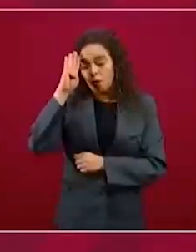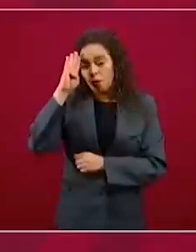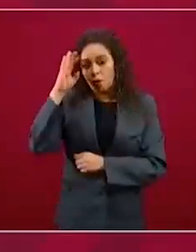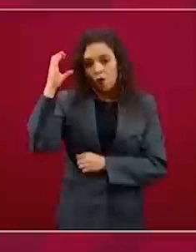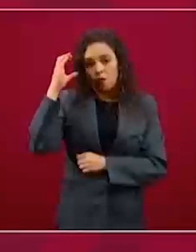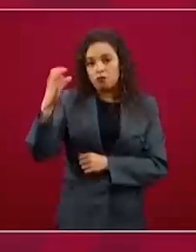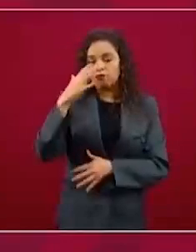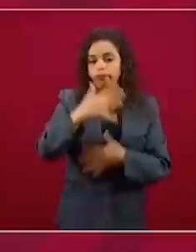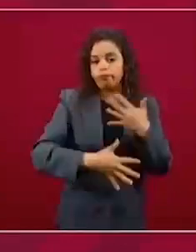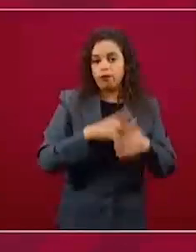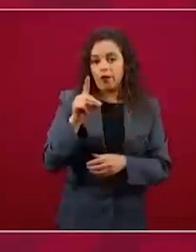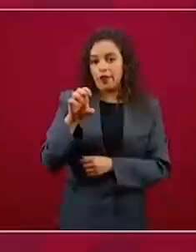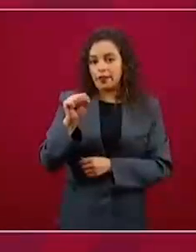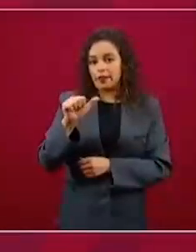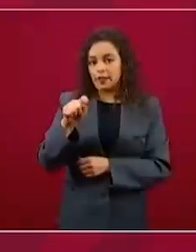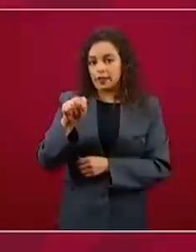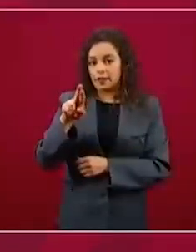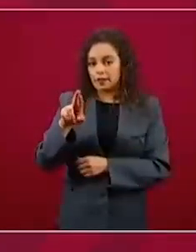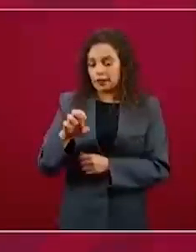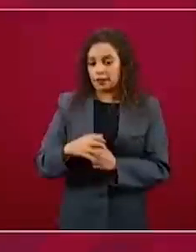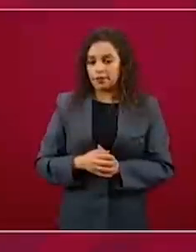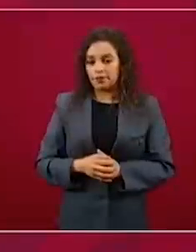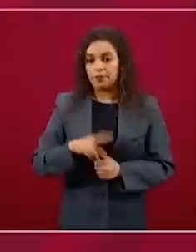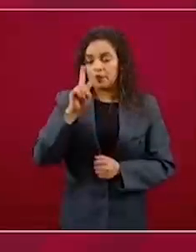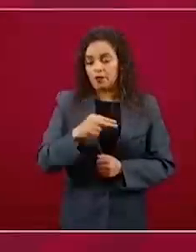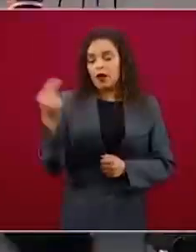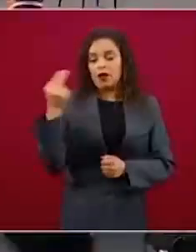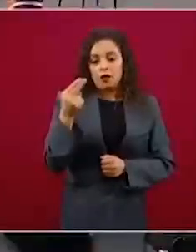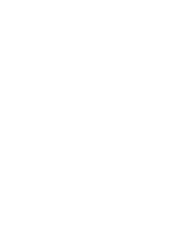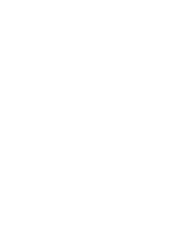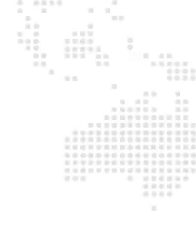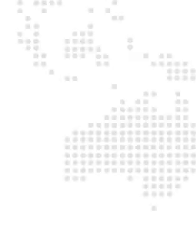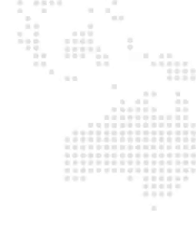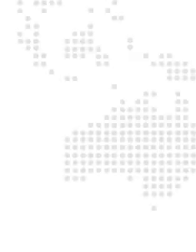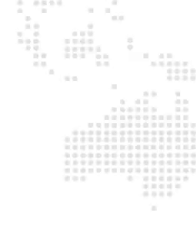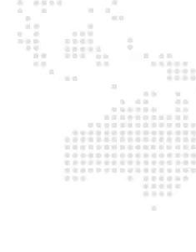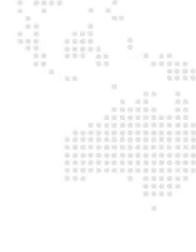criterio, ser muy disciplinados con el manejo de los recursos.